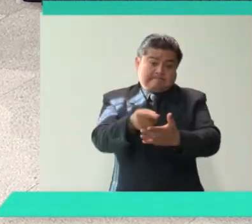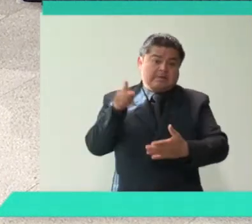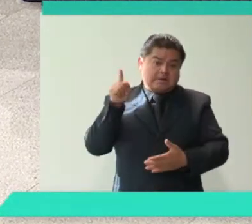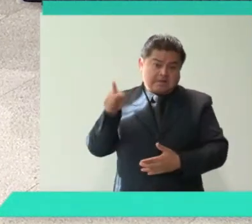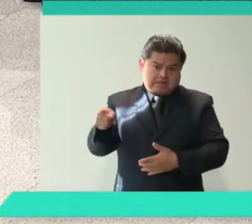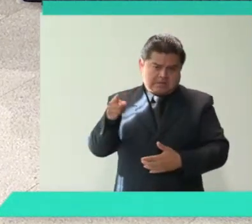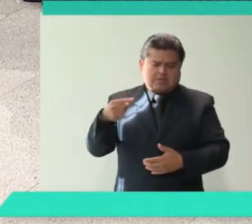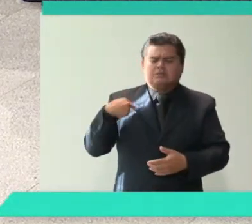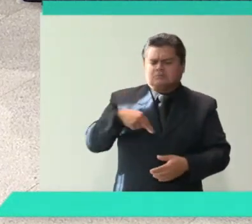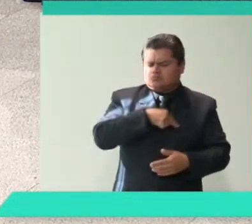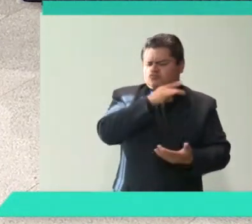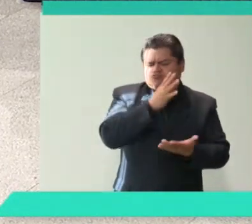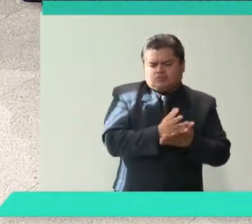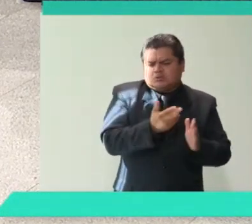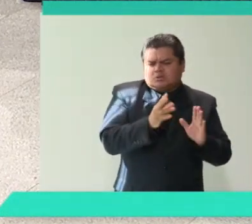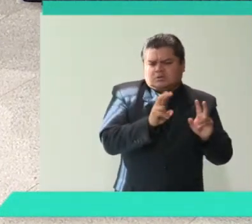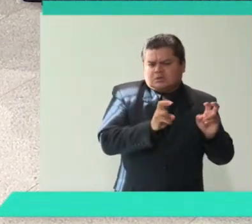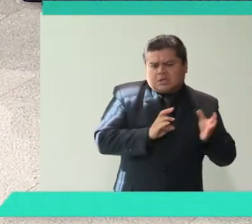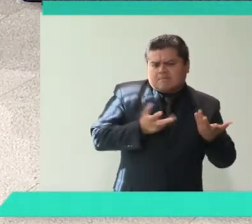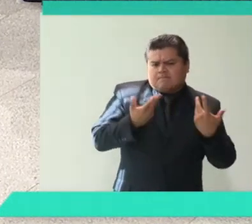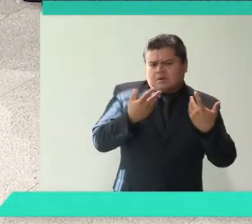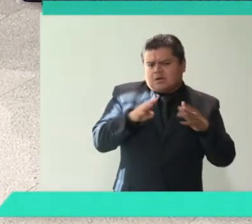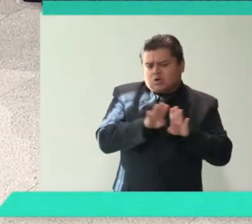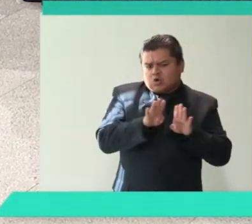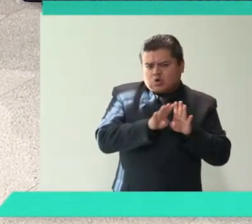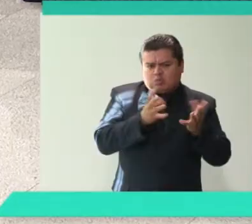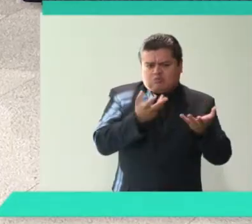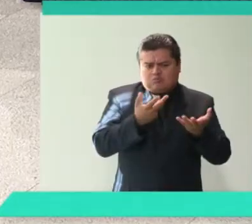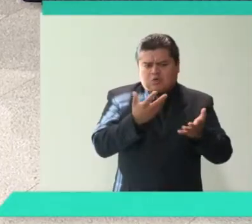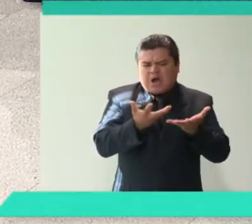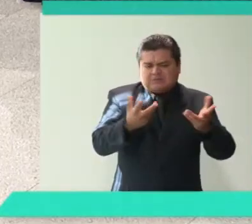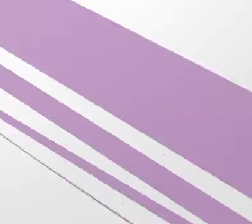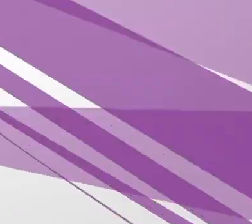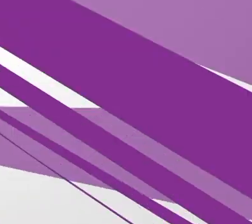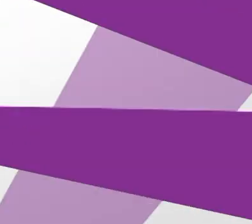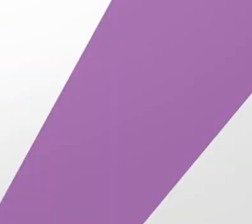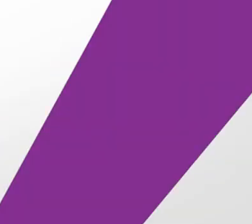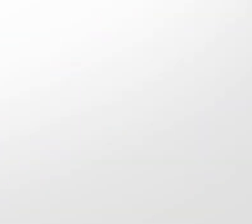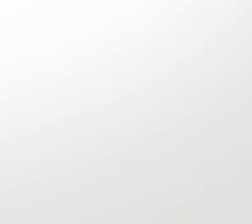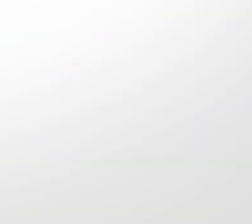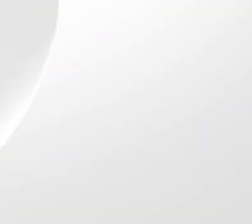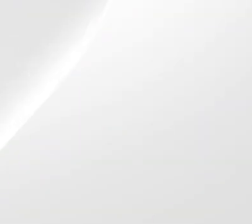estuvieron presentes las comisionadas Patricia Cursain Villalobos y Blanca Lilia Ibarra Cadena.